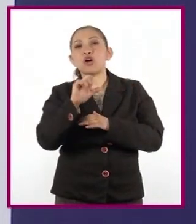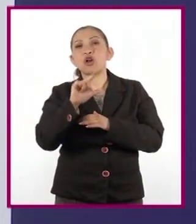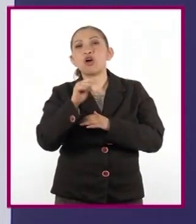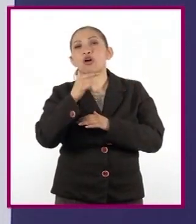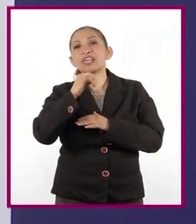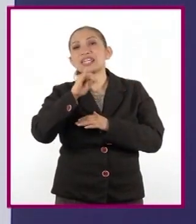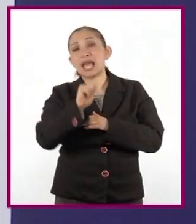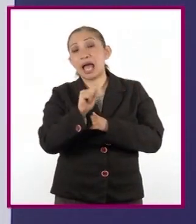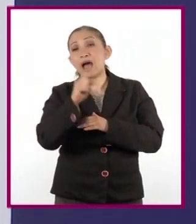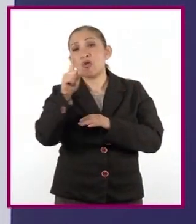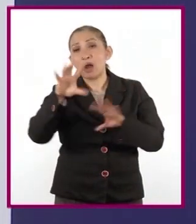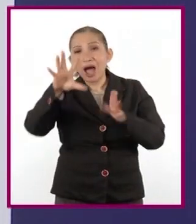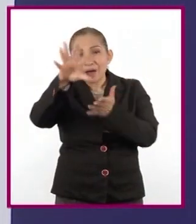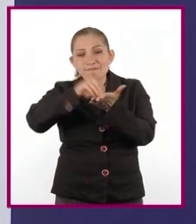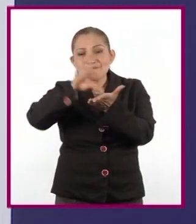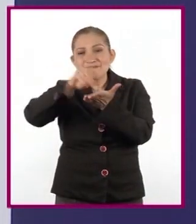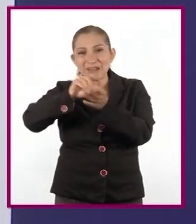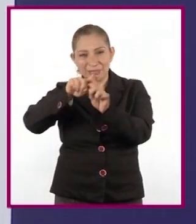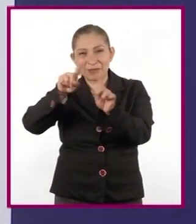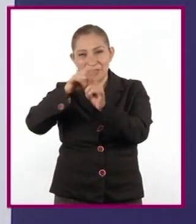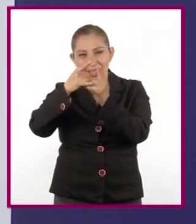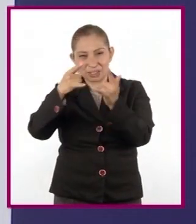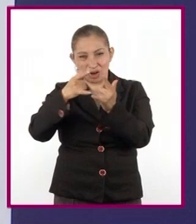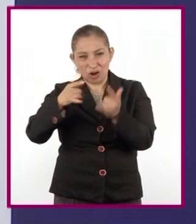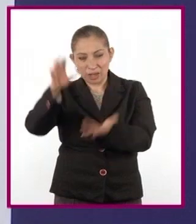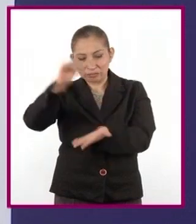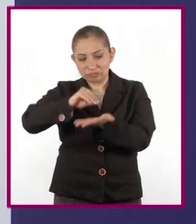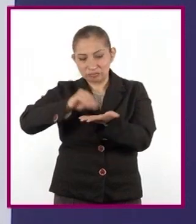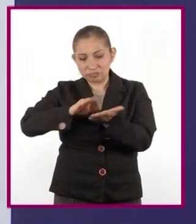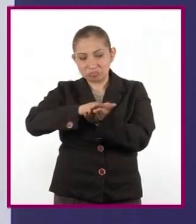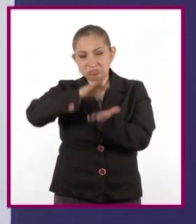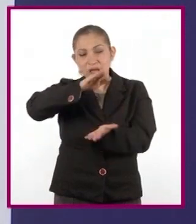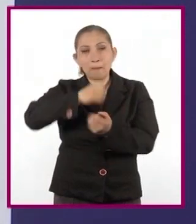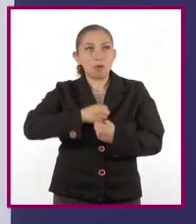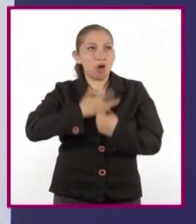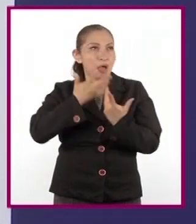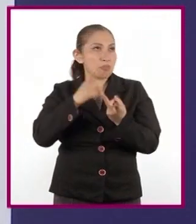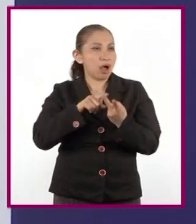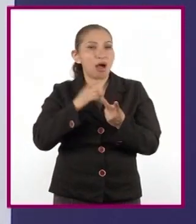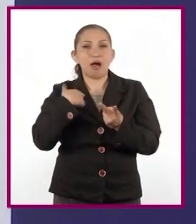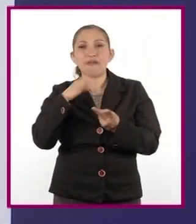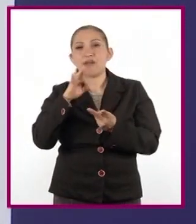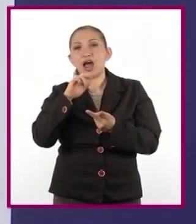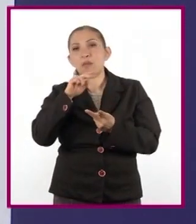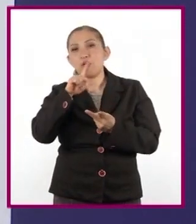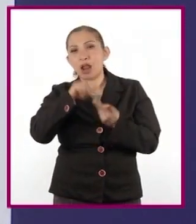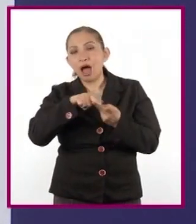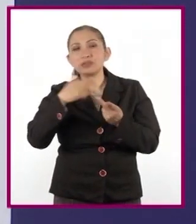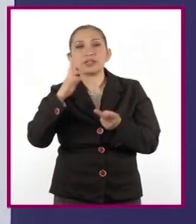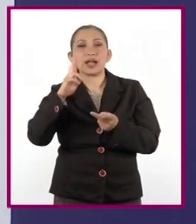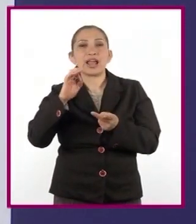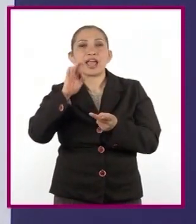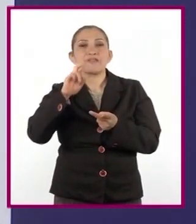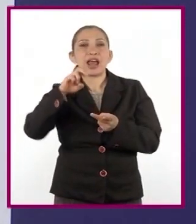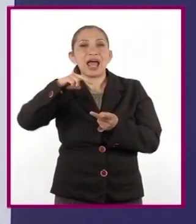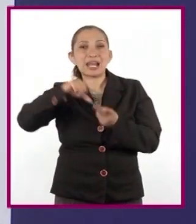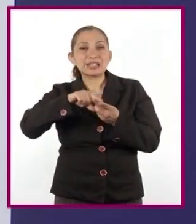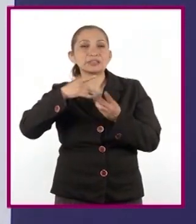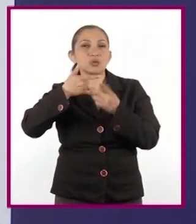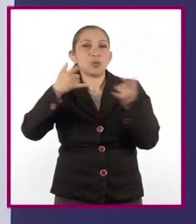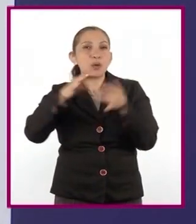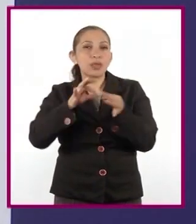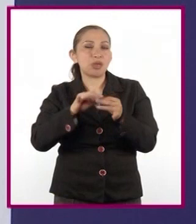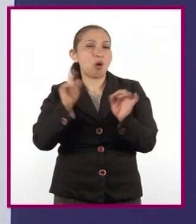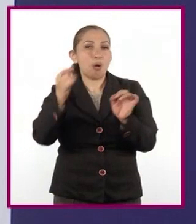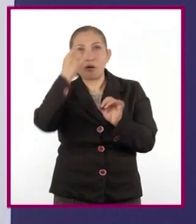es decir, una compilación de varias obras como poemas, fábulas, refranes, cuentos